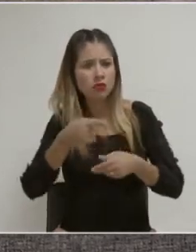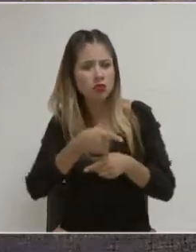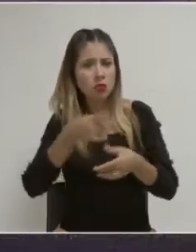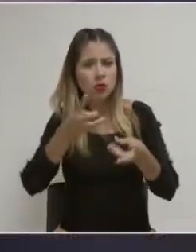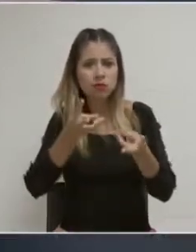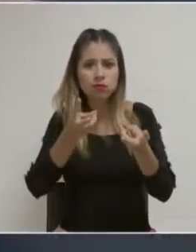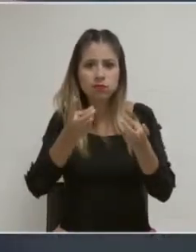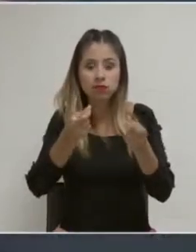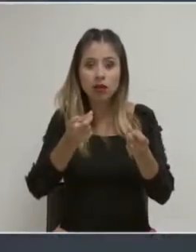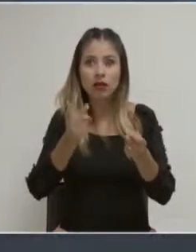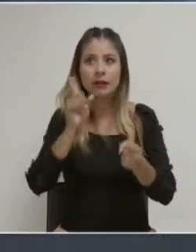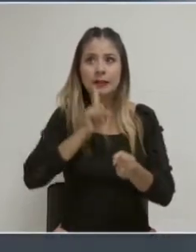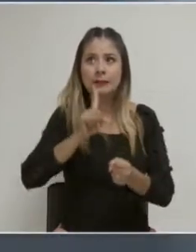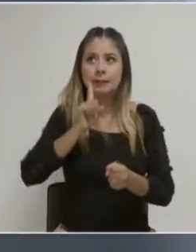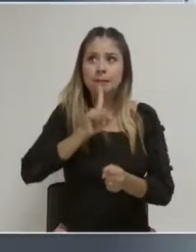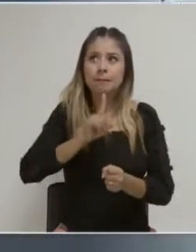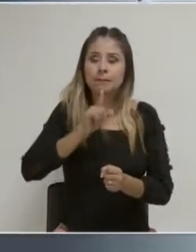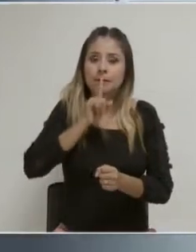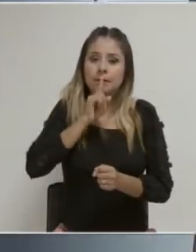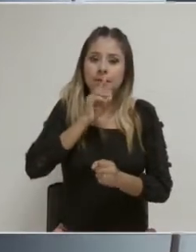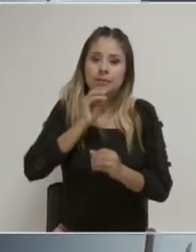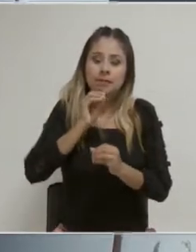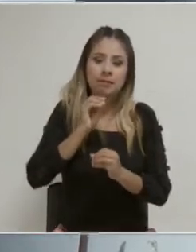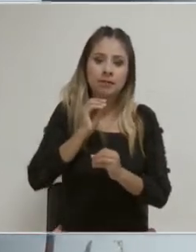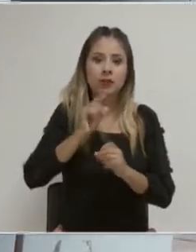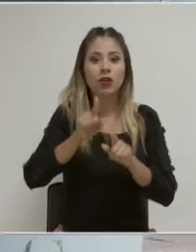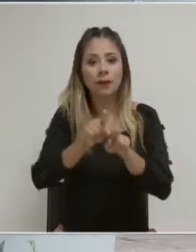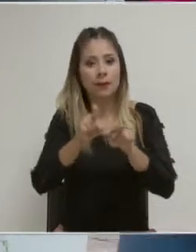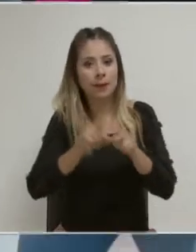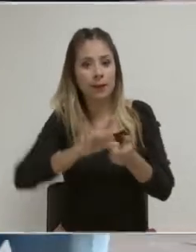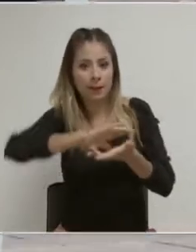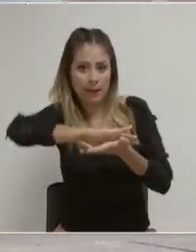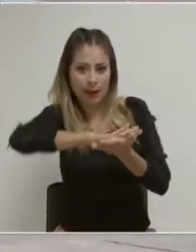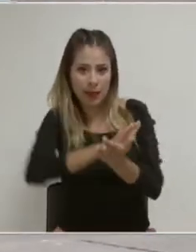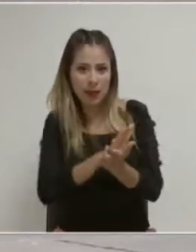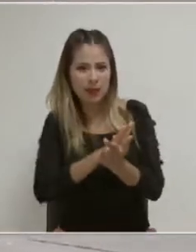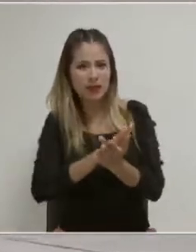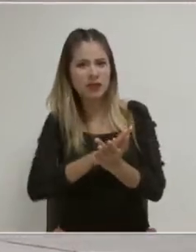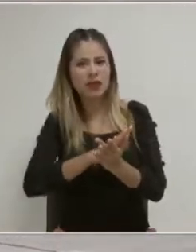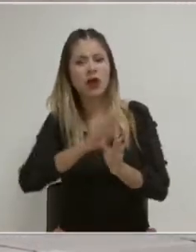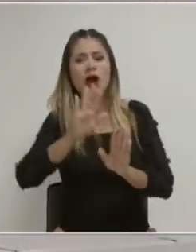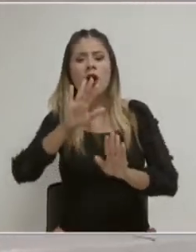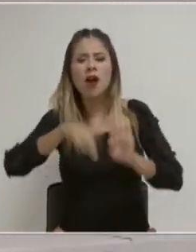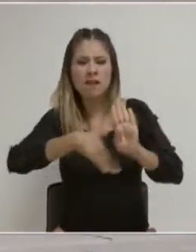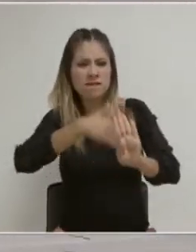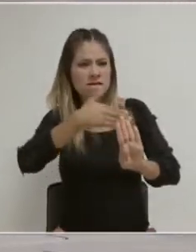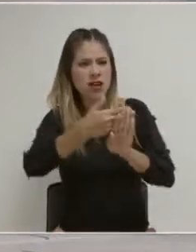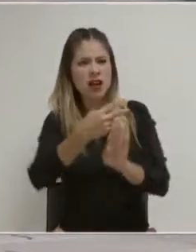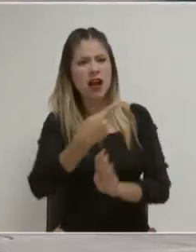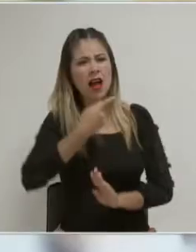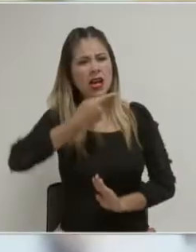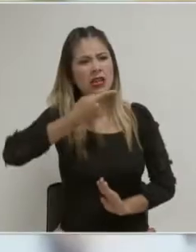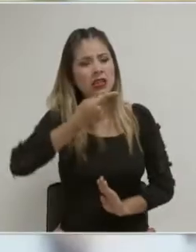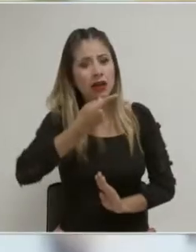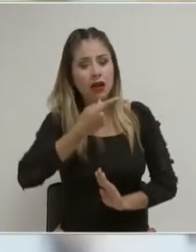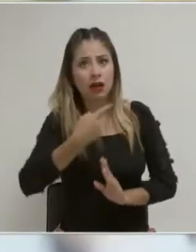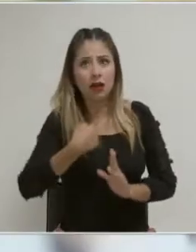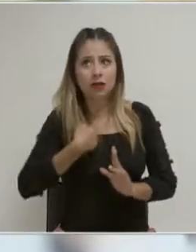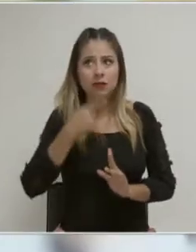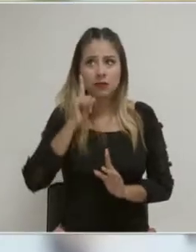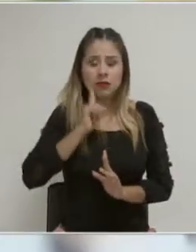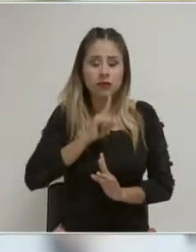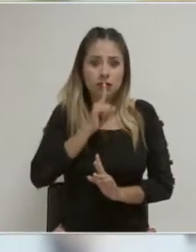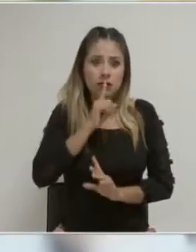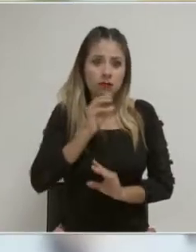se les discrimine de manera verbal o inclusive con violencia directa para